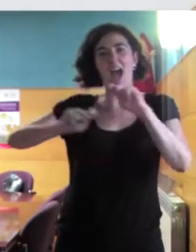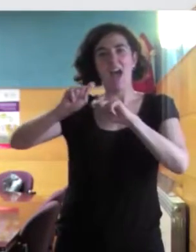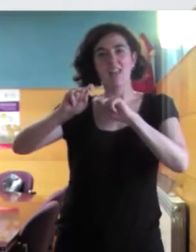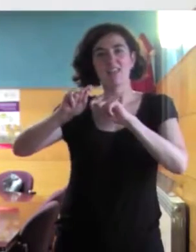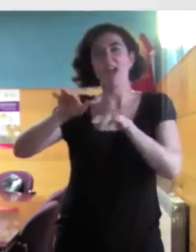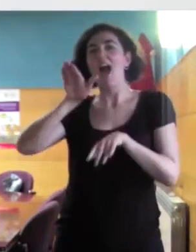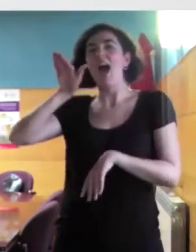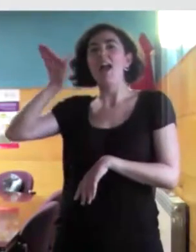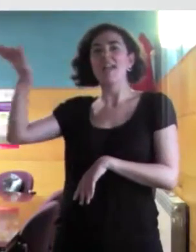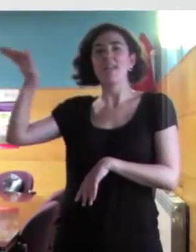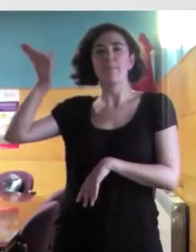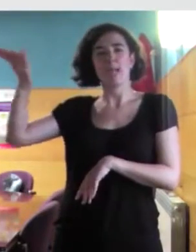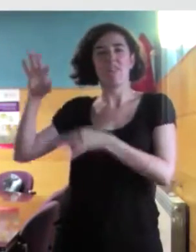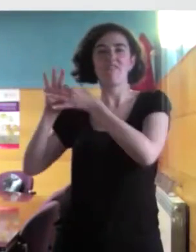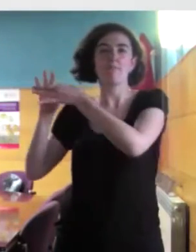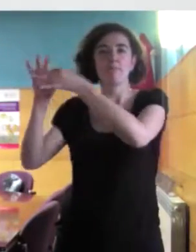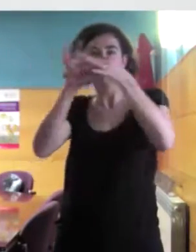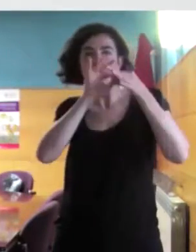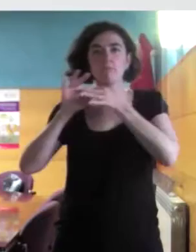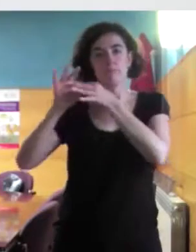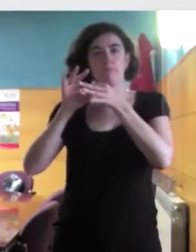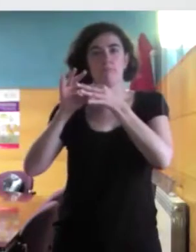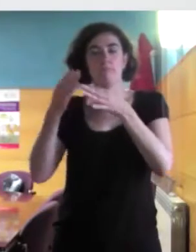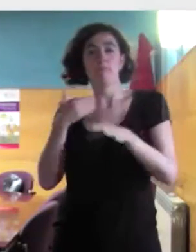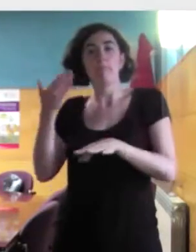Inmigrante, presentamos este primer diálogo.